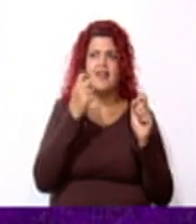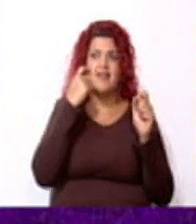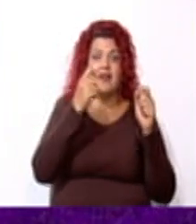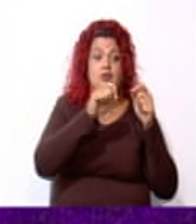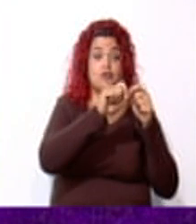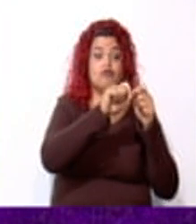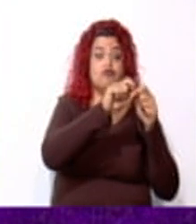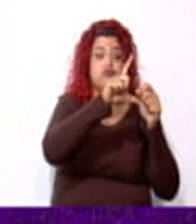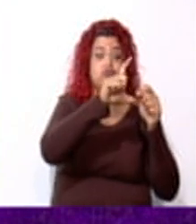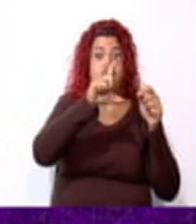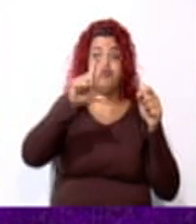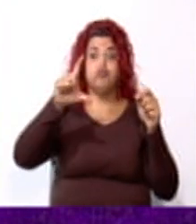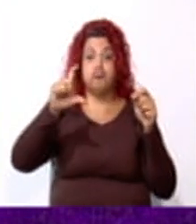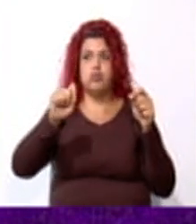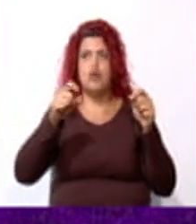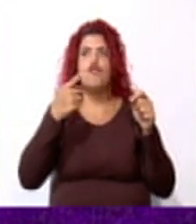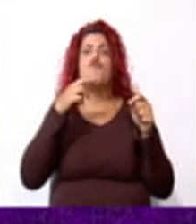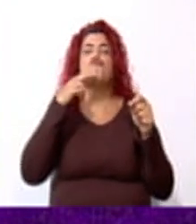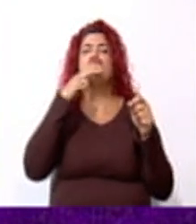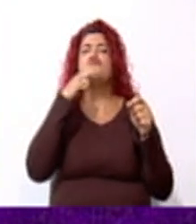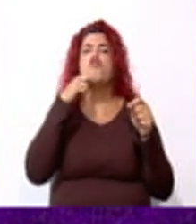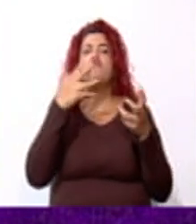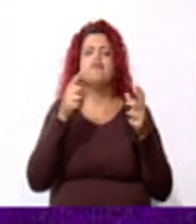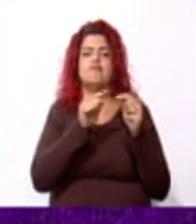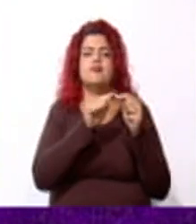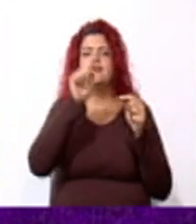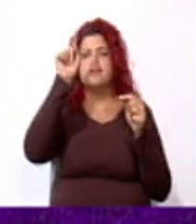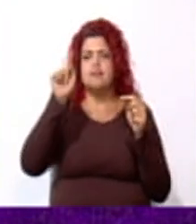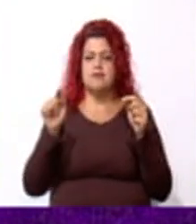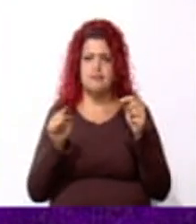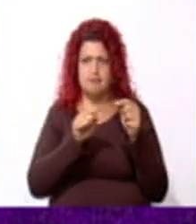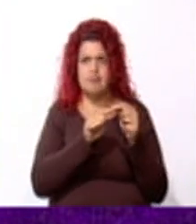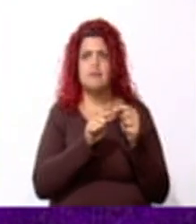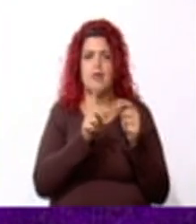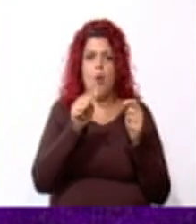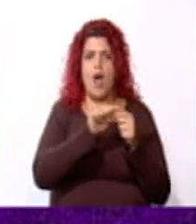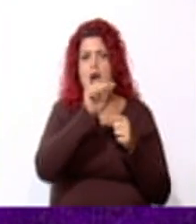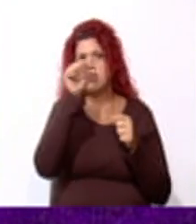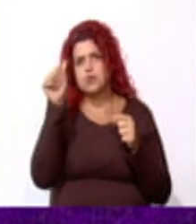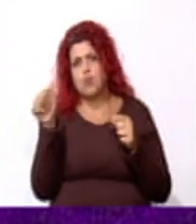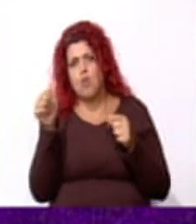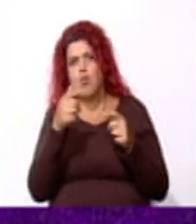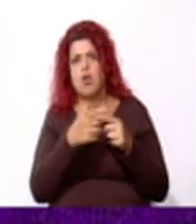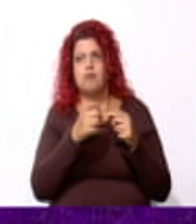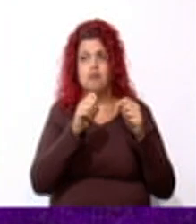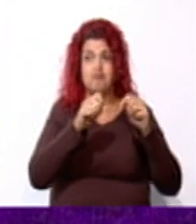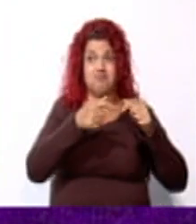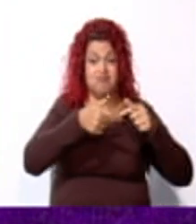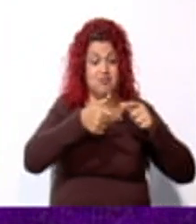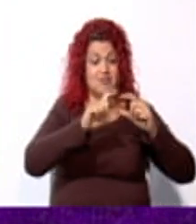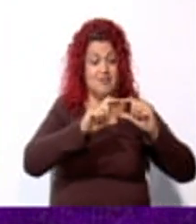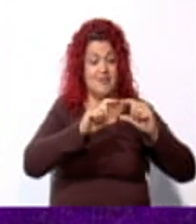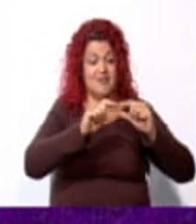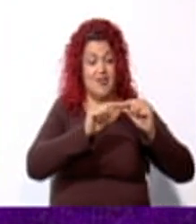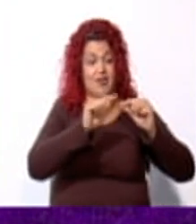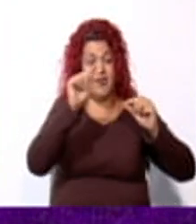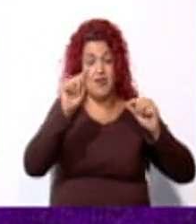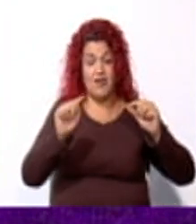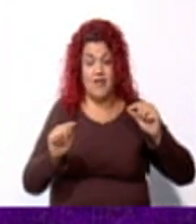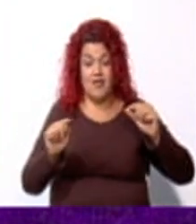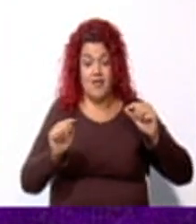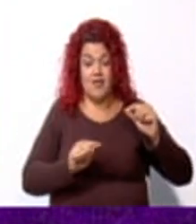rectángulo con color rojo, el triángulo con azul el rombo y con amarillo el cuadrado.